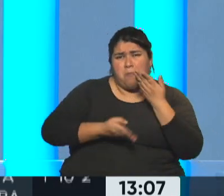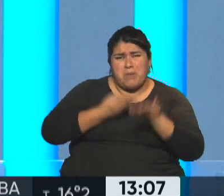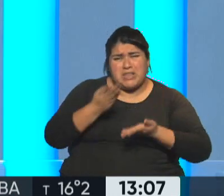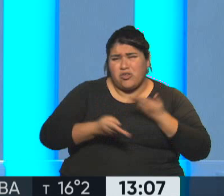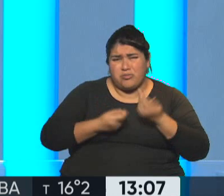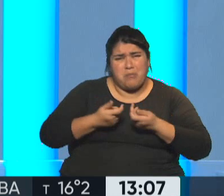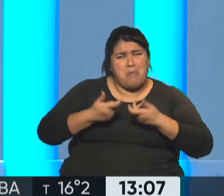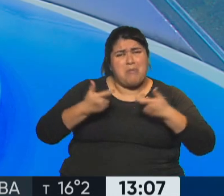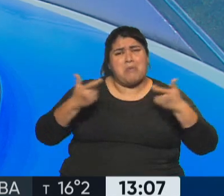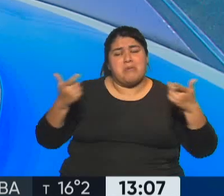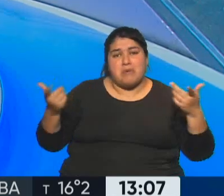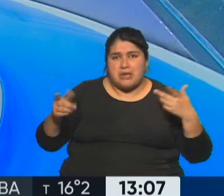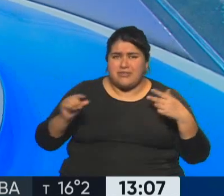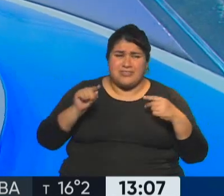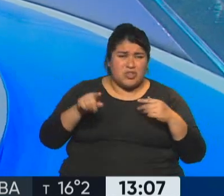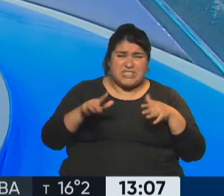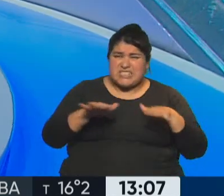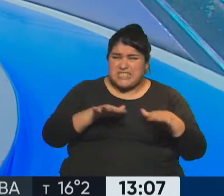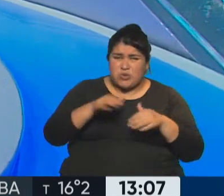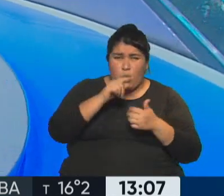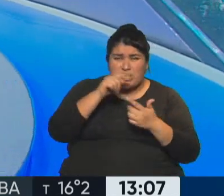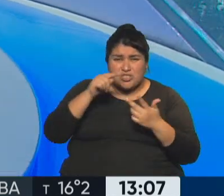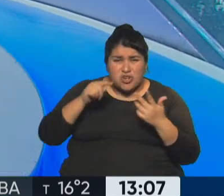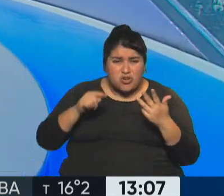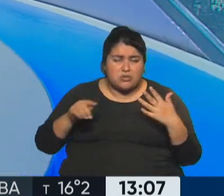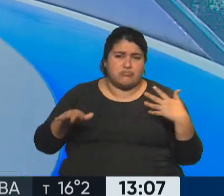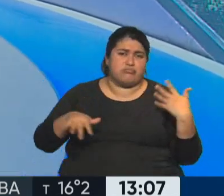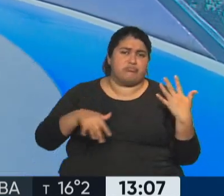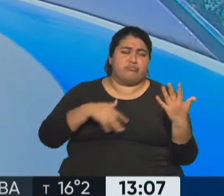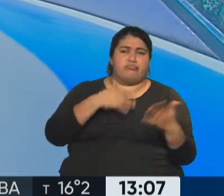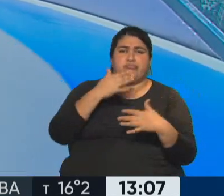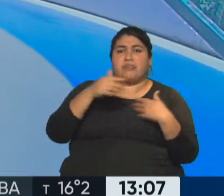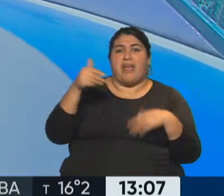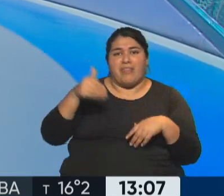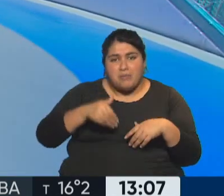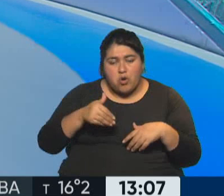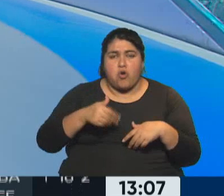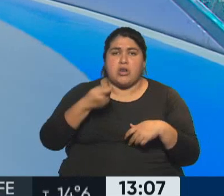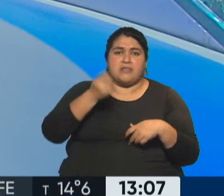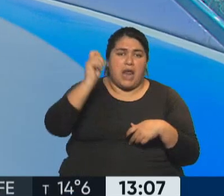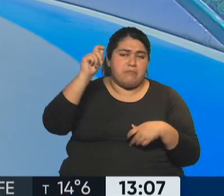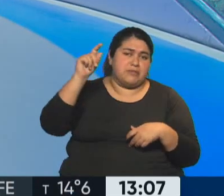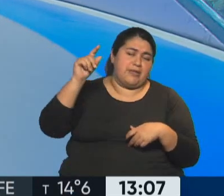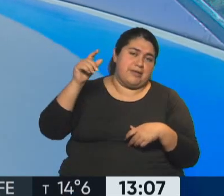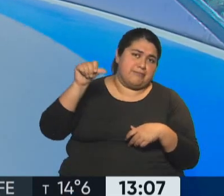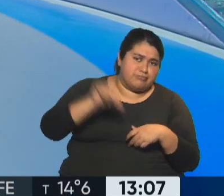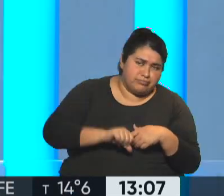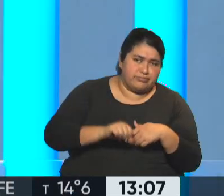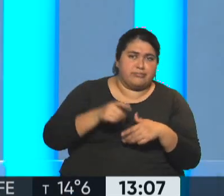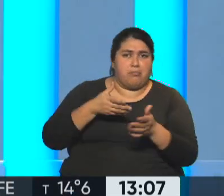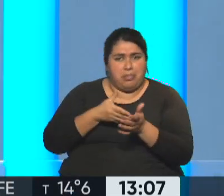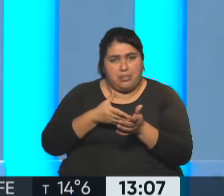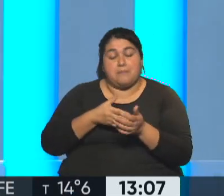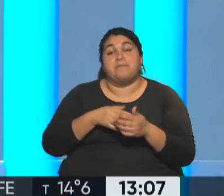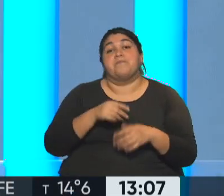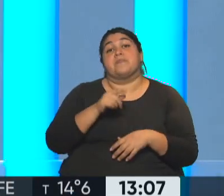cuestiones han provocado que muchas personas tengan dificultades para certificar. Y lo tercero es la